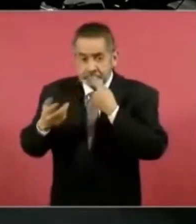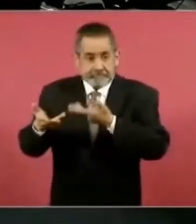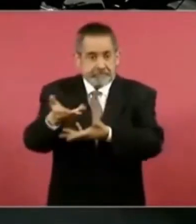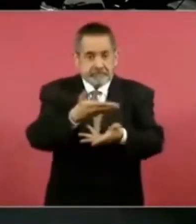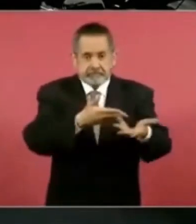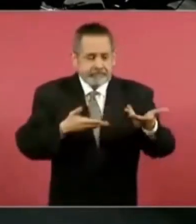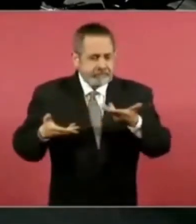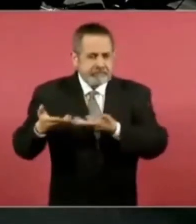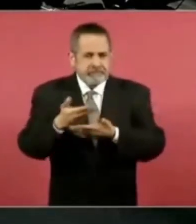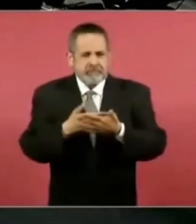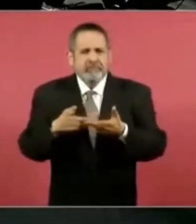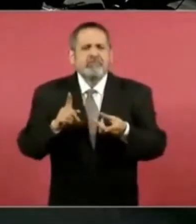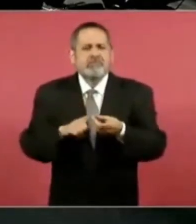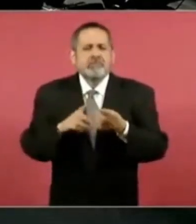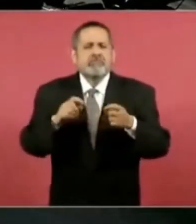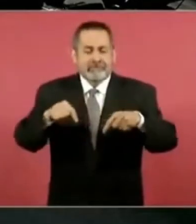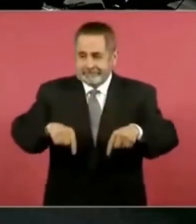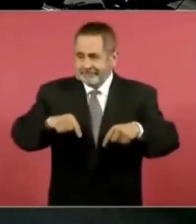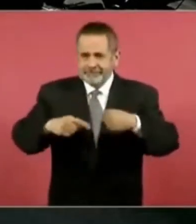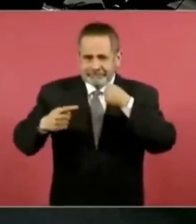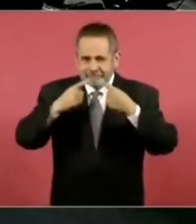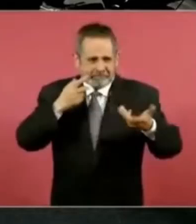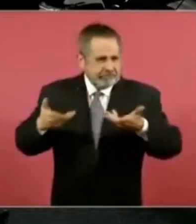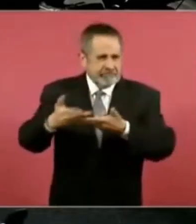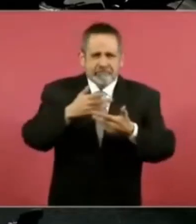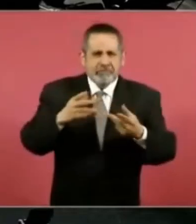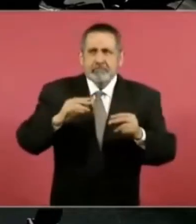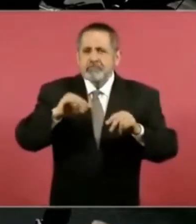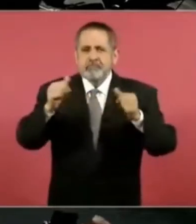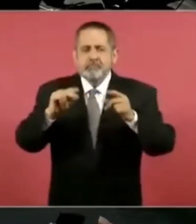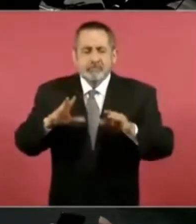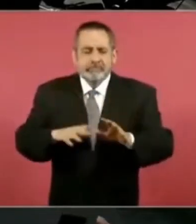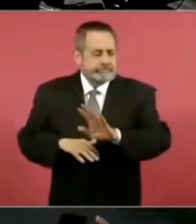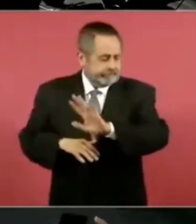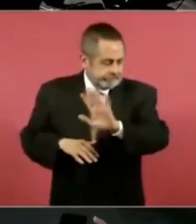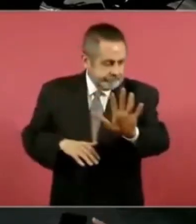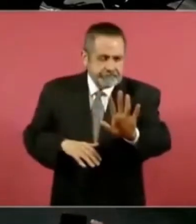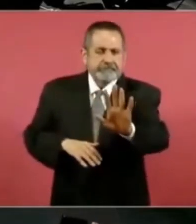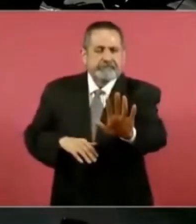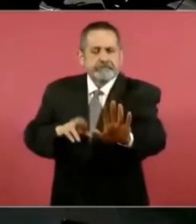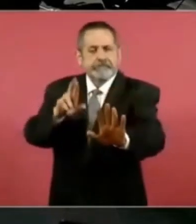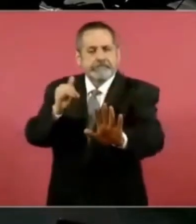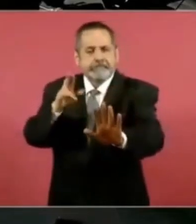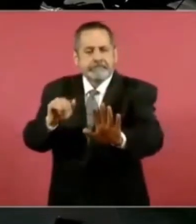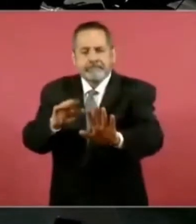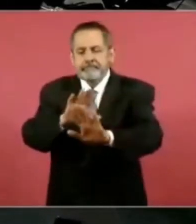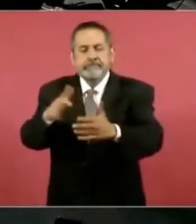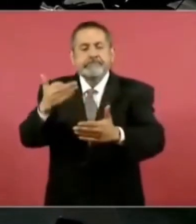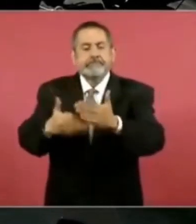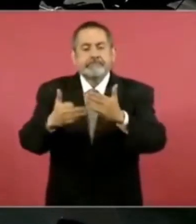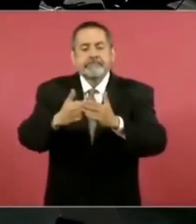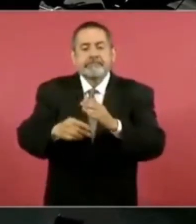¿Dónde se da esto? En ningún lado. Bueno, Reina, nada más falta lo de los...